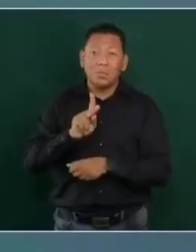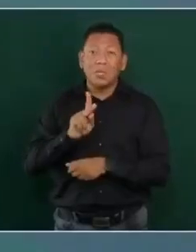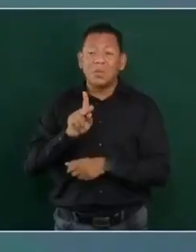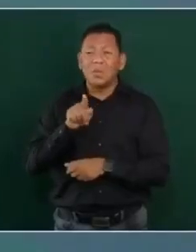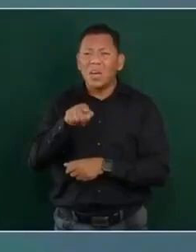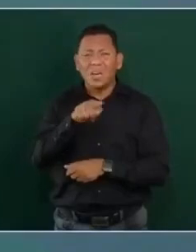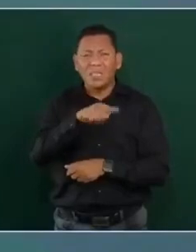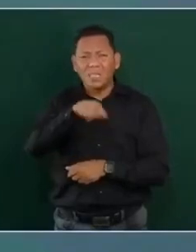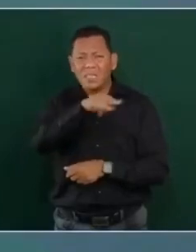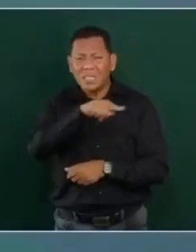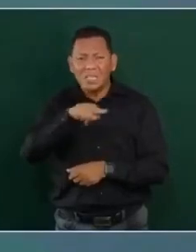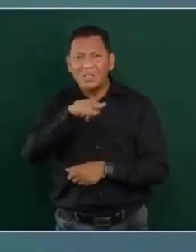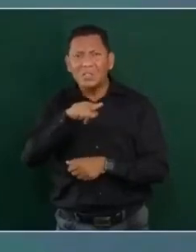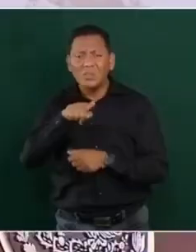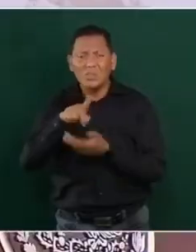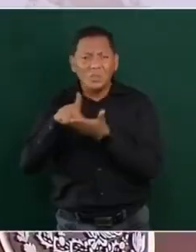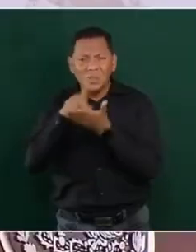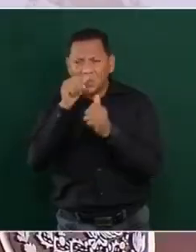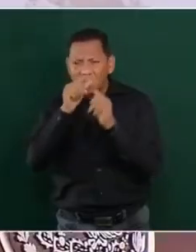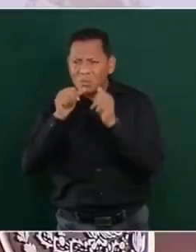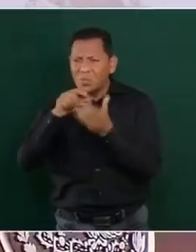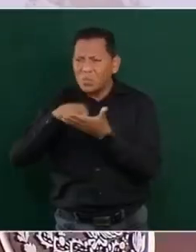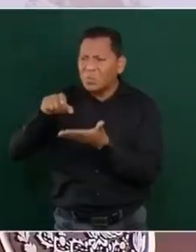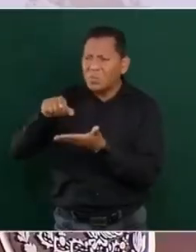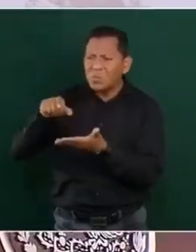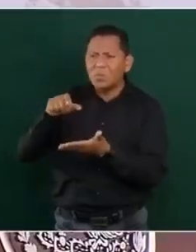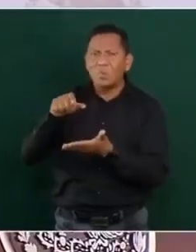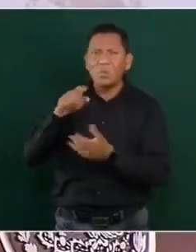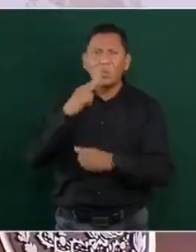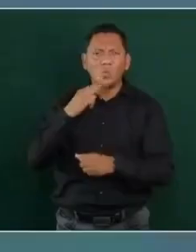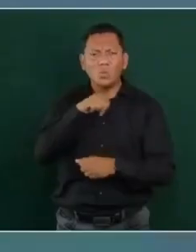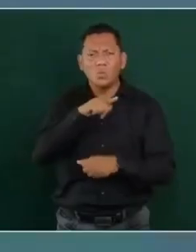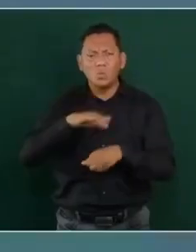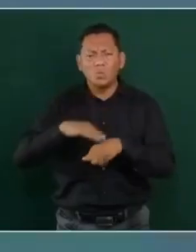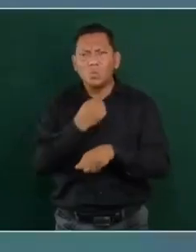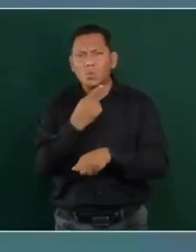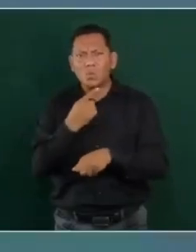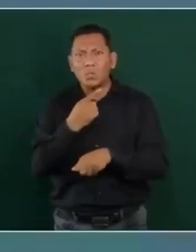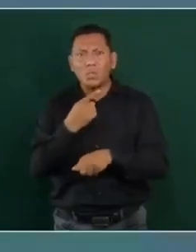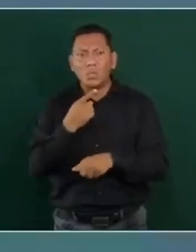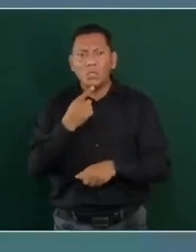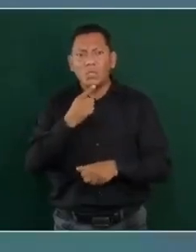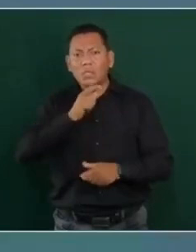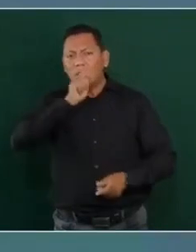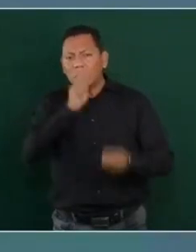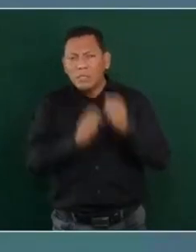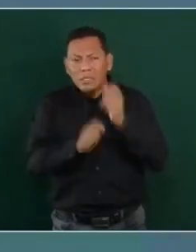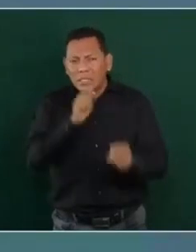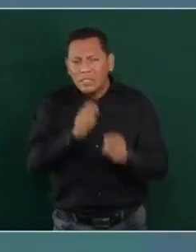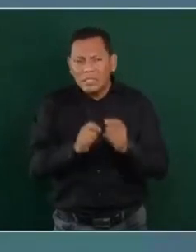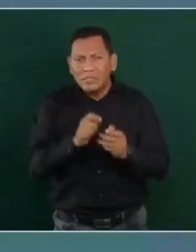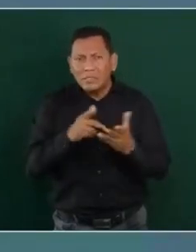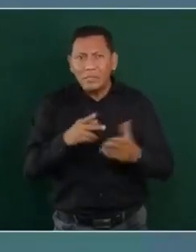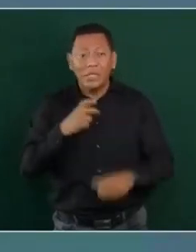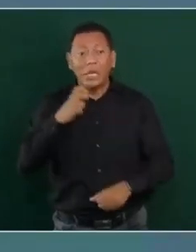nos debe de importar más es que no haya quien consuma fentanilo